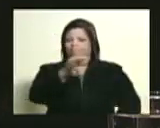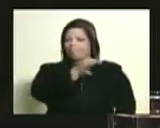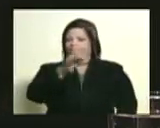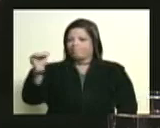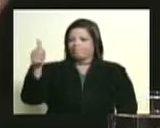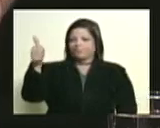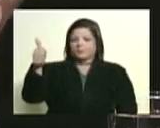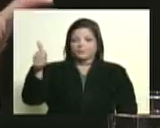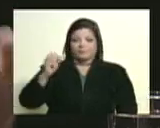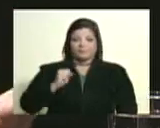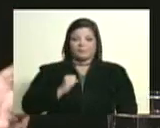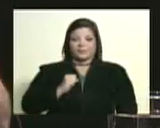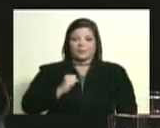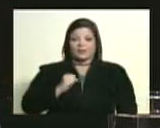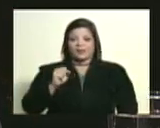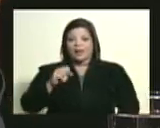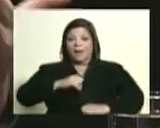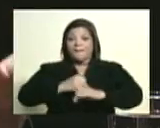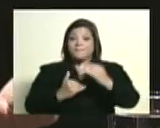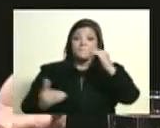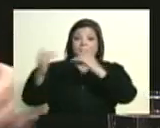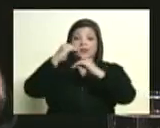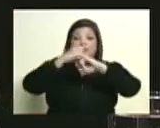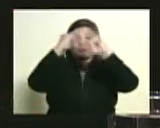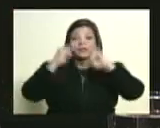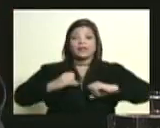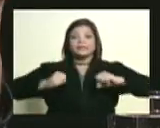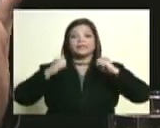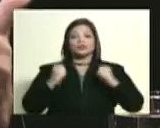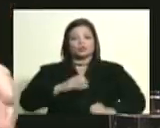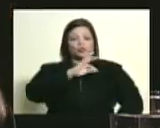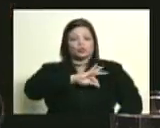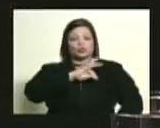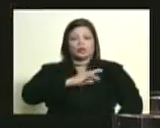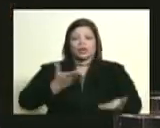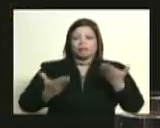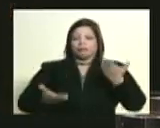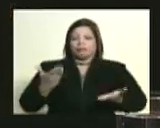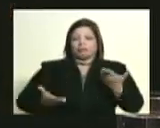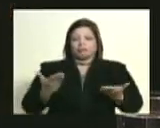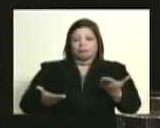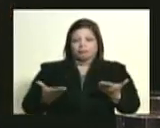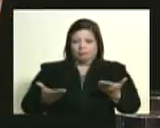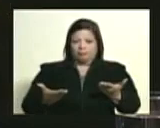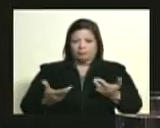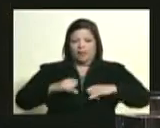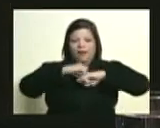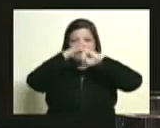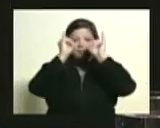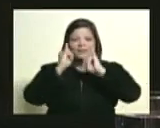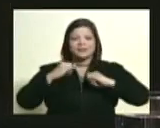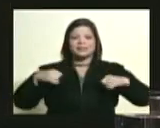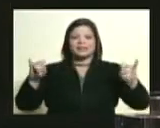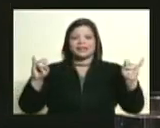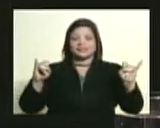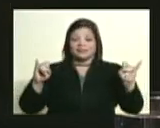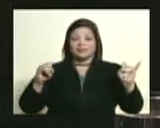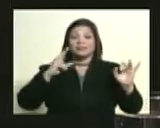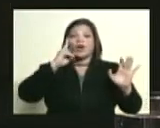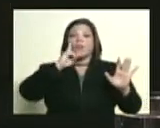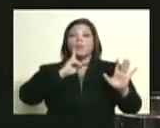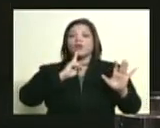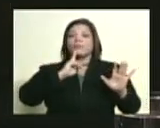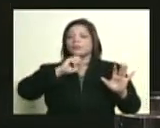la mayor suma de felicidad de seguridad social de estabilidad de felicidad Bolívar estaba